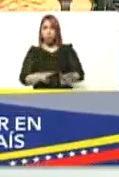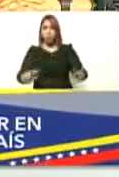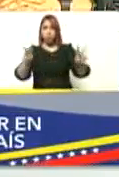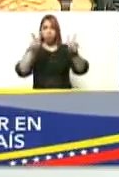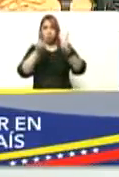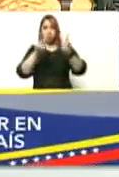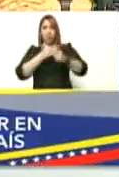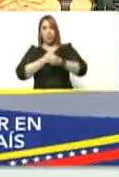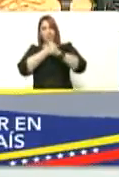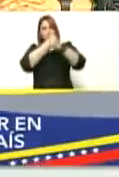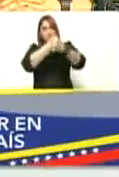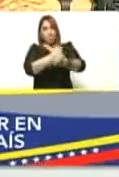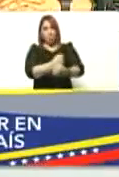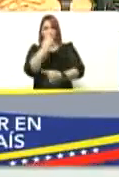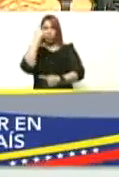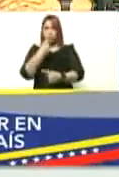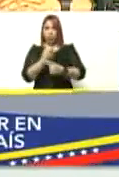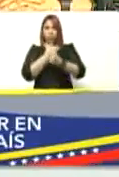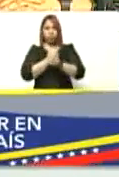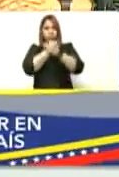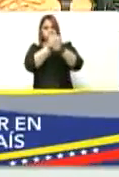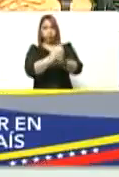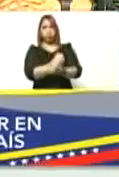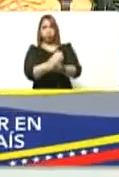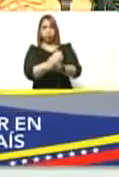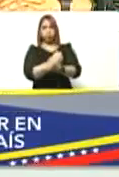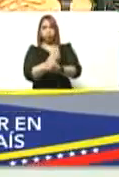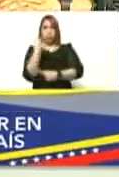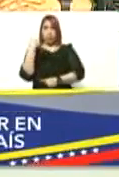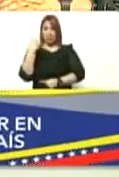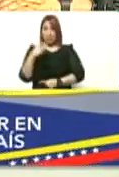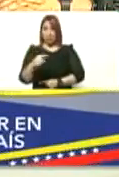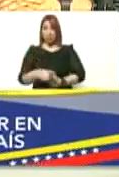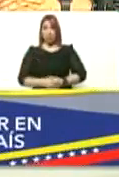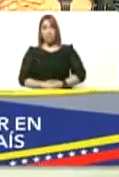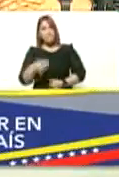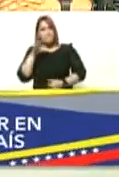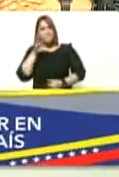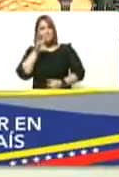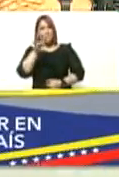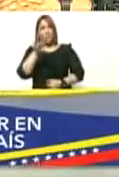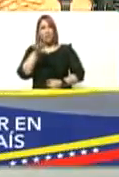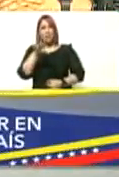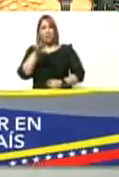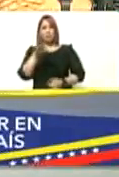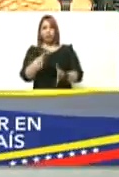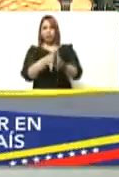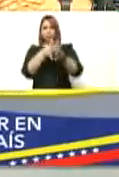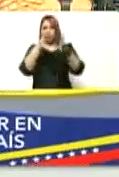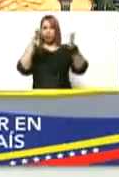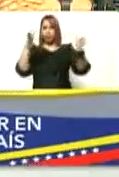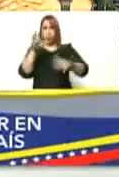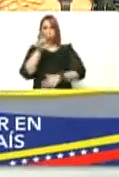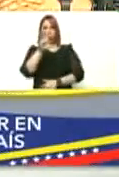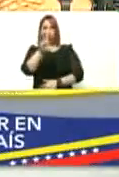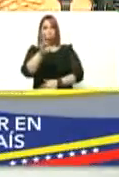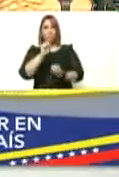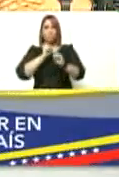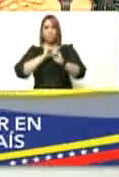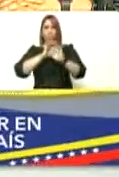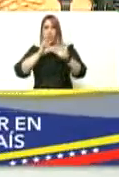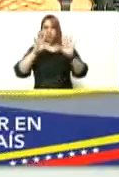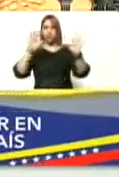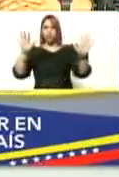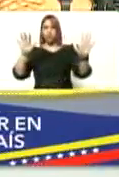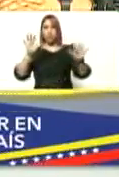amor amor y más amor para tener patria patria grande patria brillante